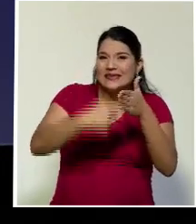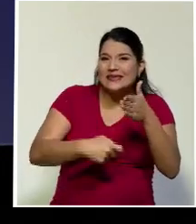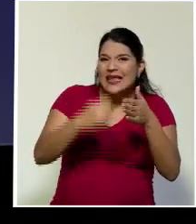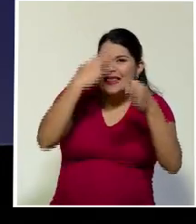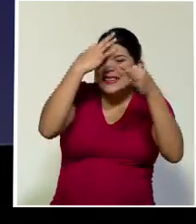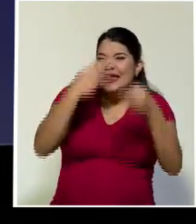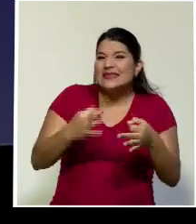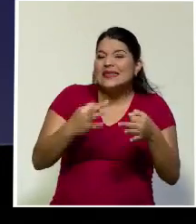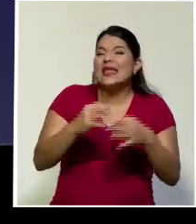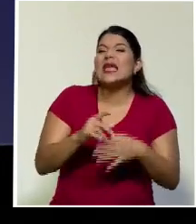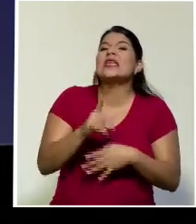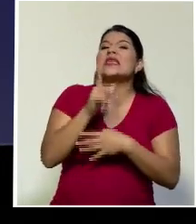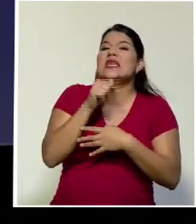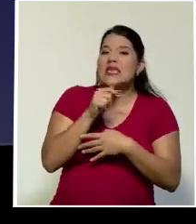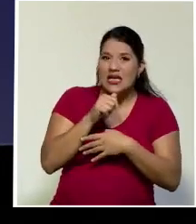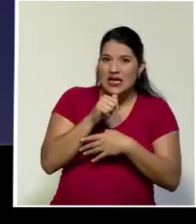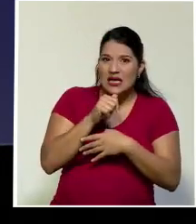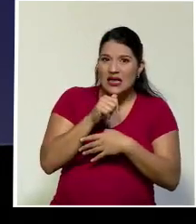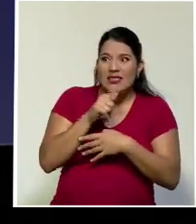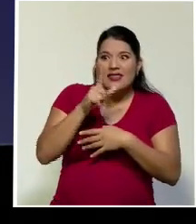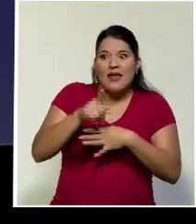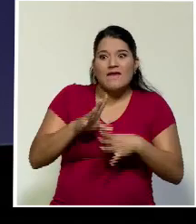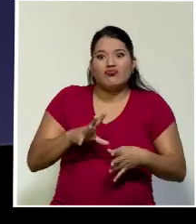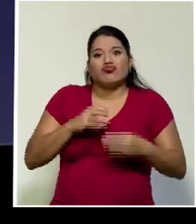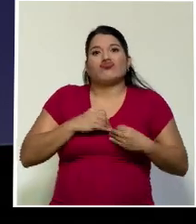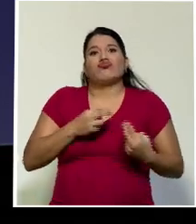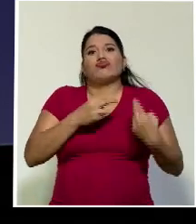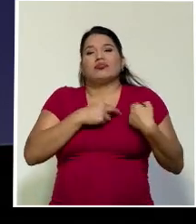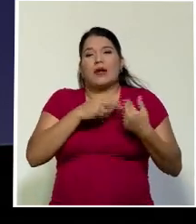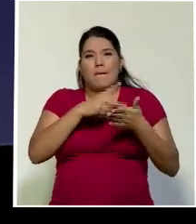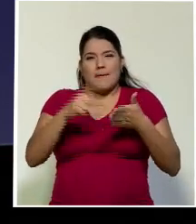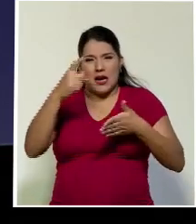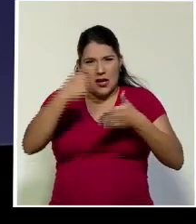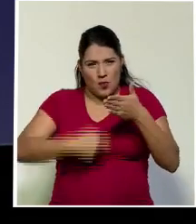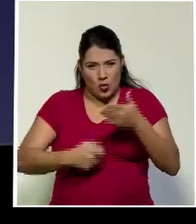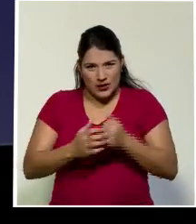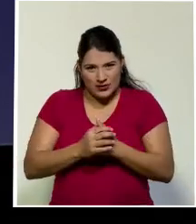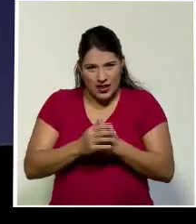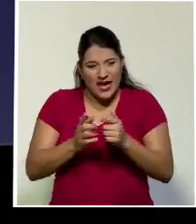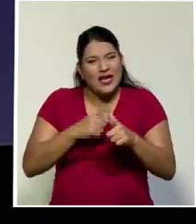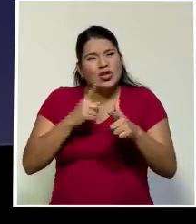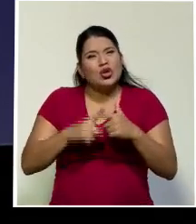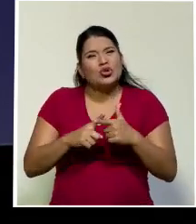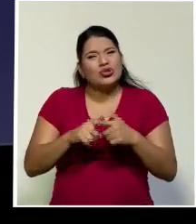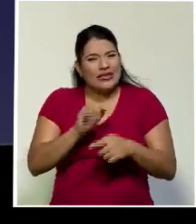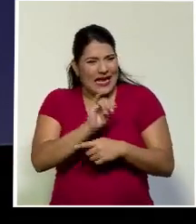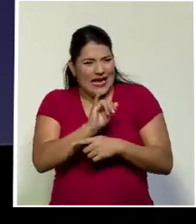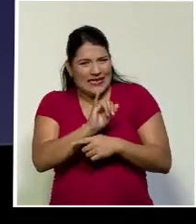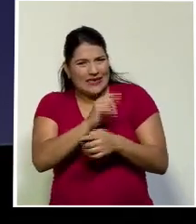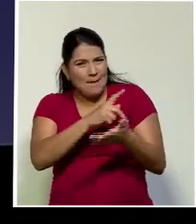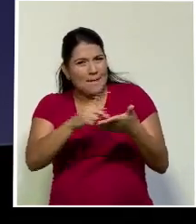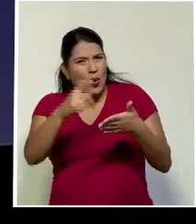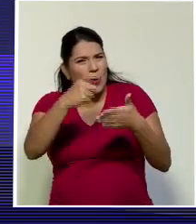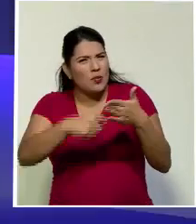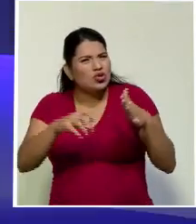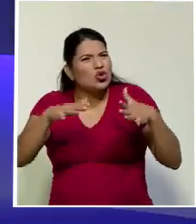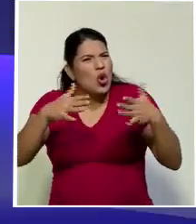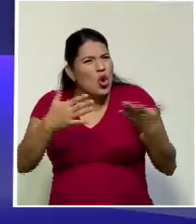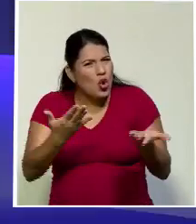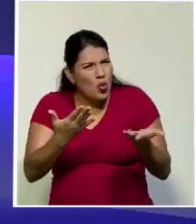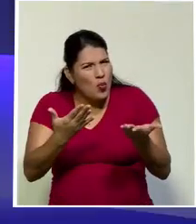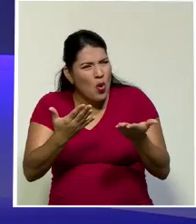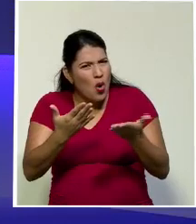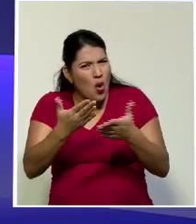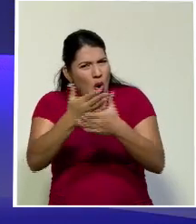sector de la sociedad va a llevar la carga. ¿Cómo están distribuidas hoy esas cargas? Yo creo que